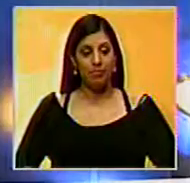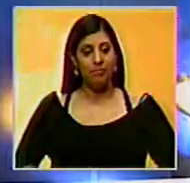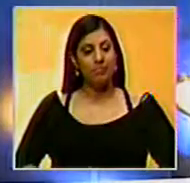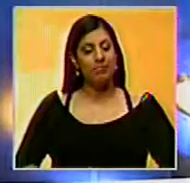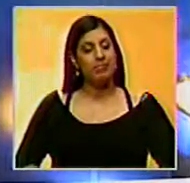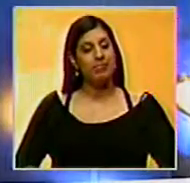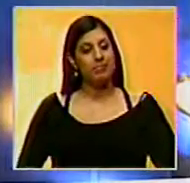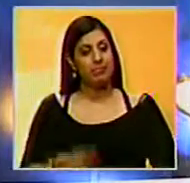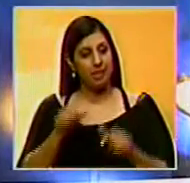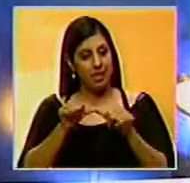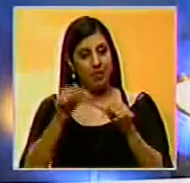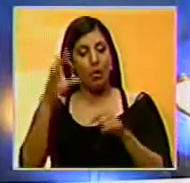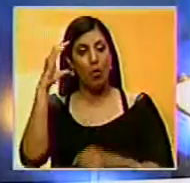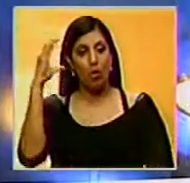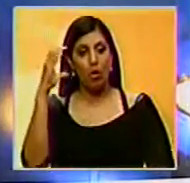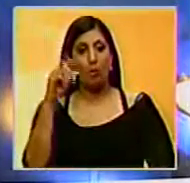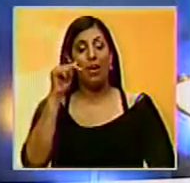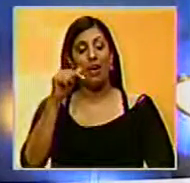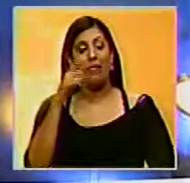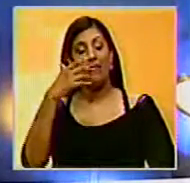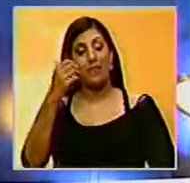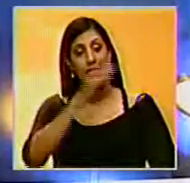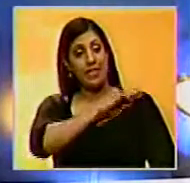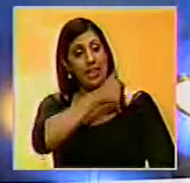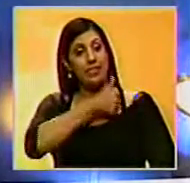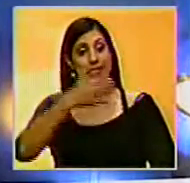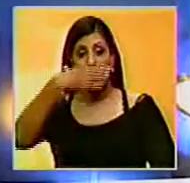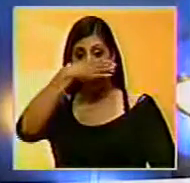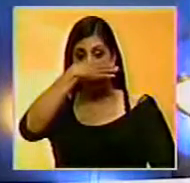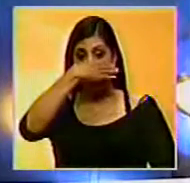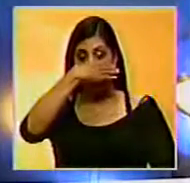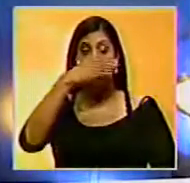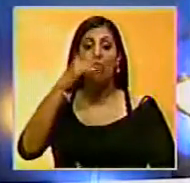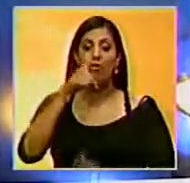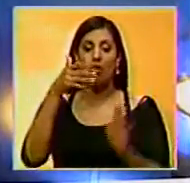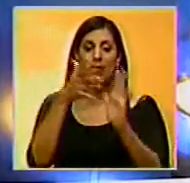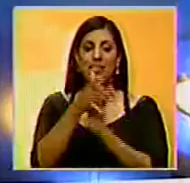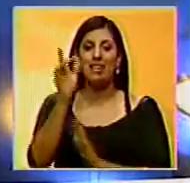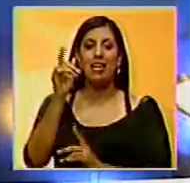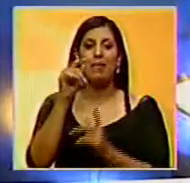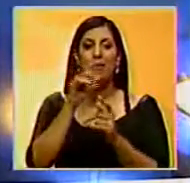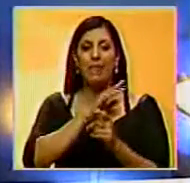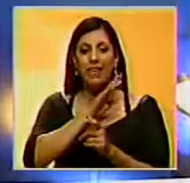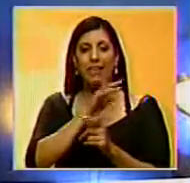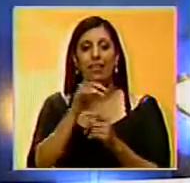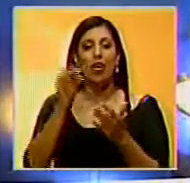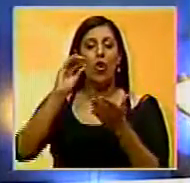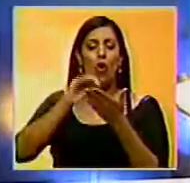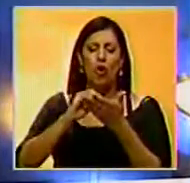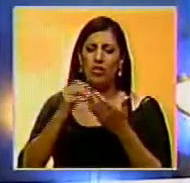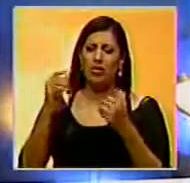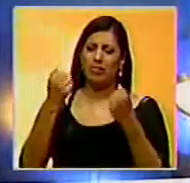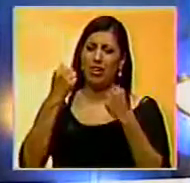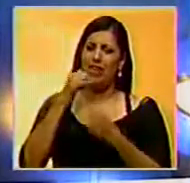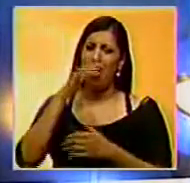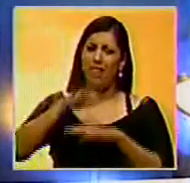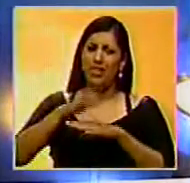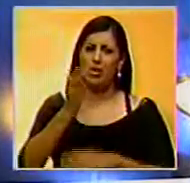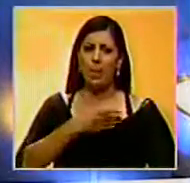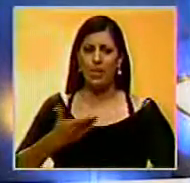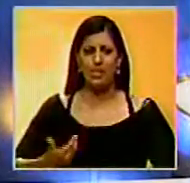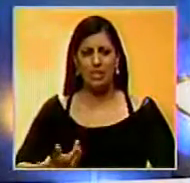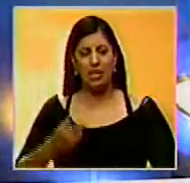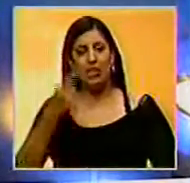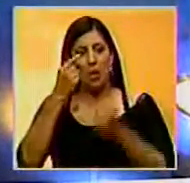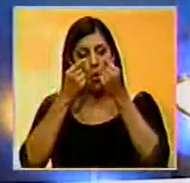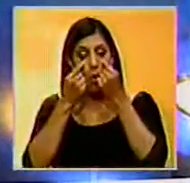Continuamos allí en Colombia, donde el jefe de la FARC, Rodrigo Londoño, alias Timochenko, reaccionó ante el anuncio del presidente Juan